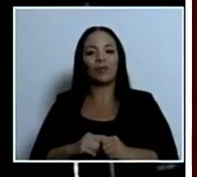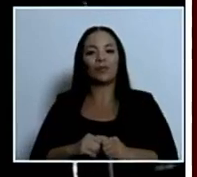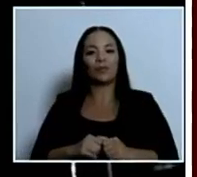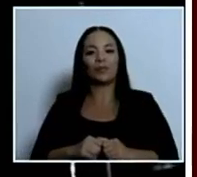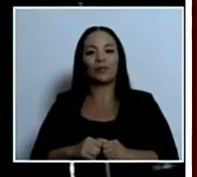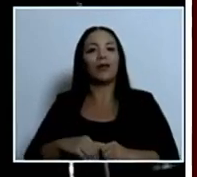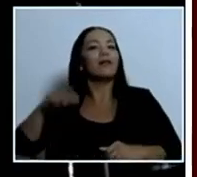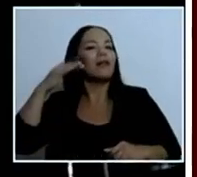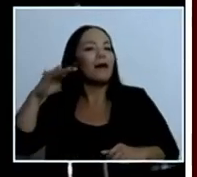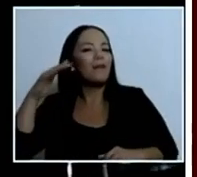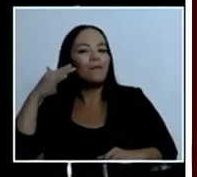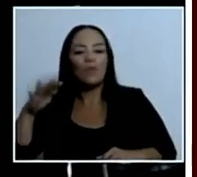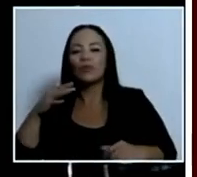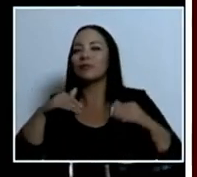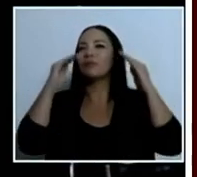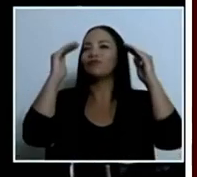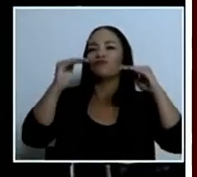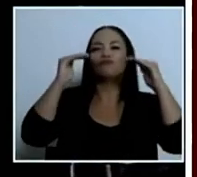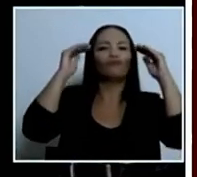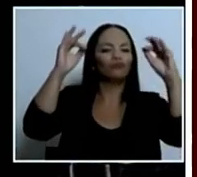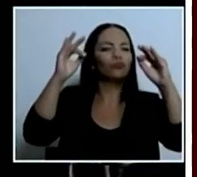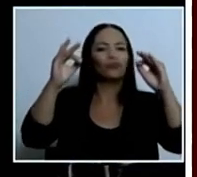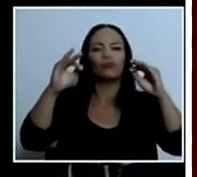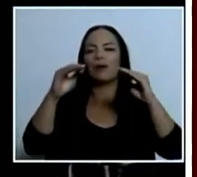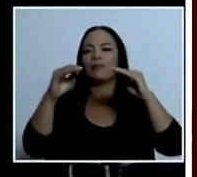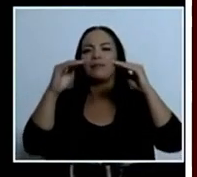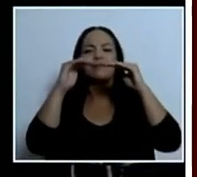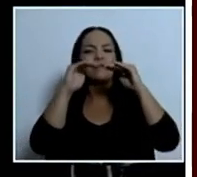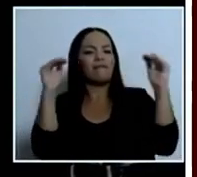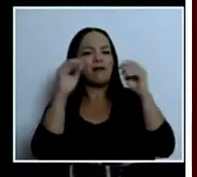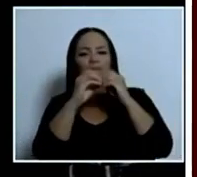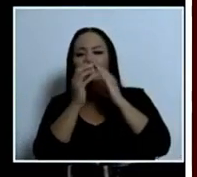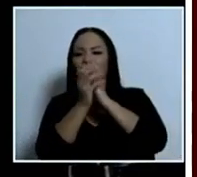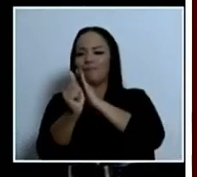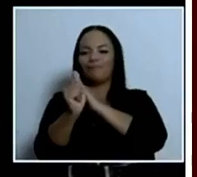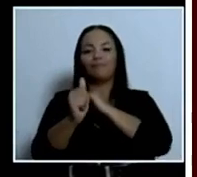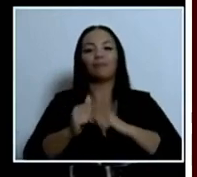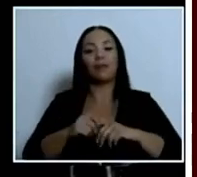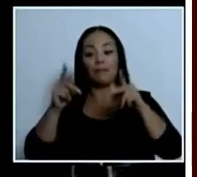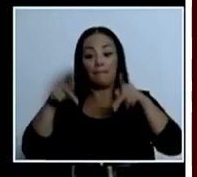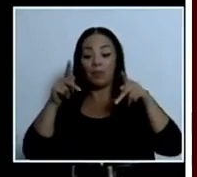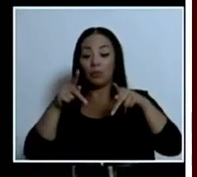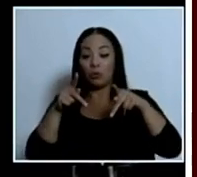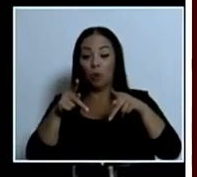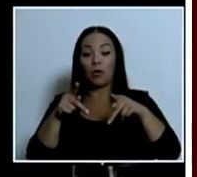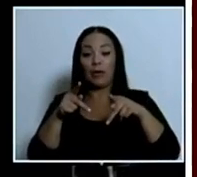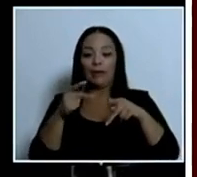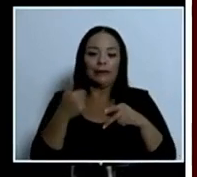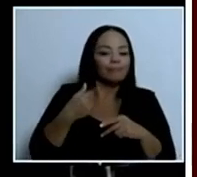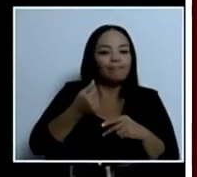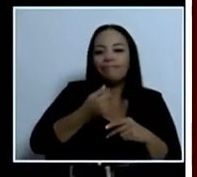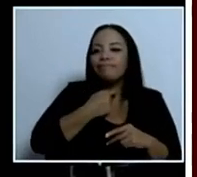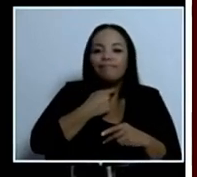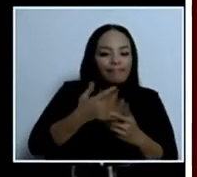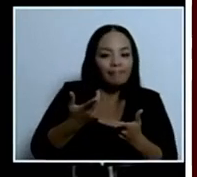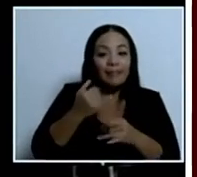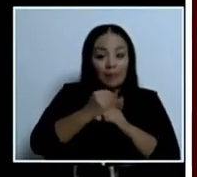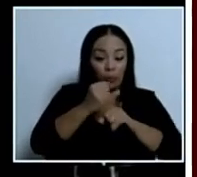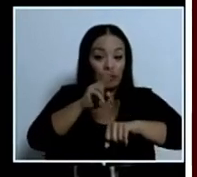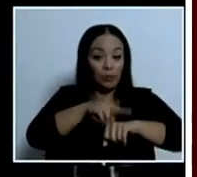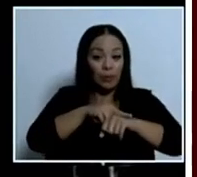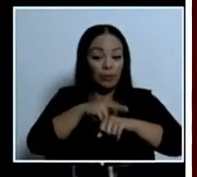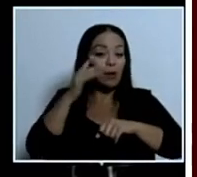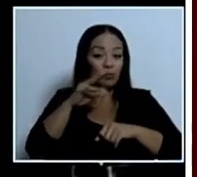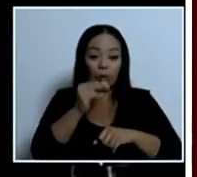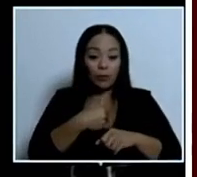musical superior a los jóvenes de recursos limitados del Instituto Nacional de la Música.